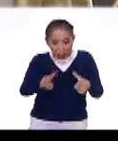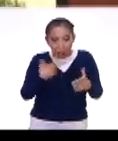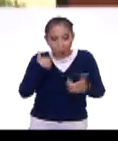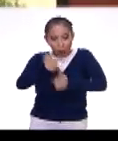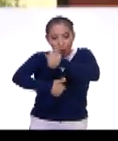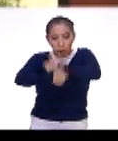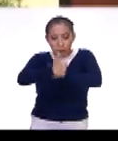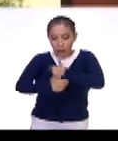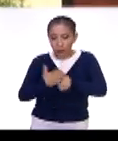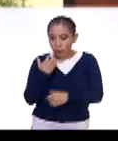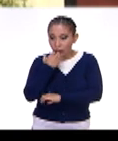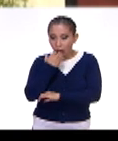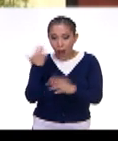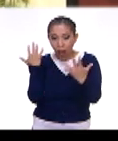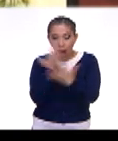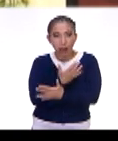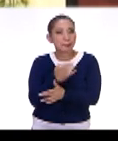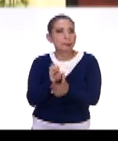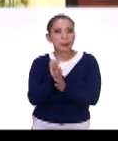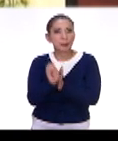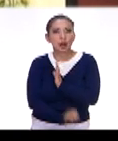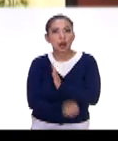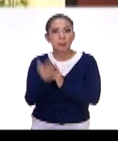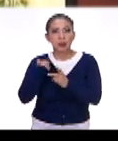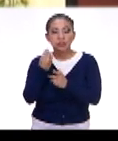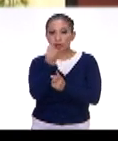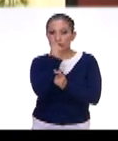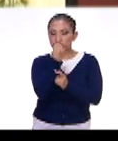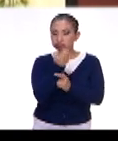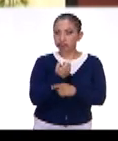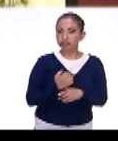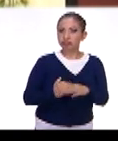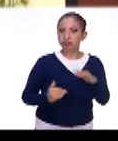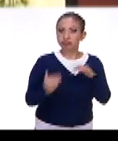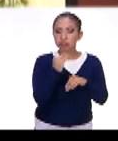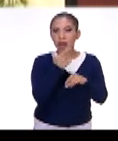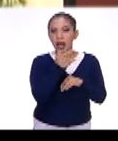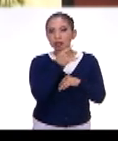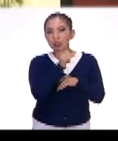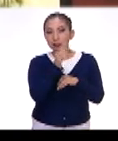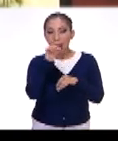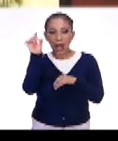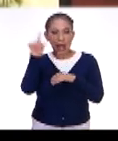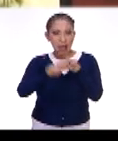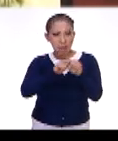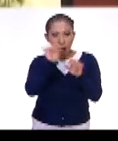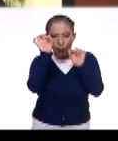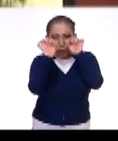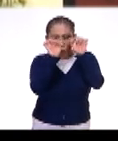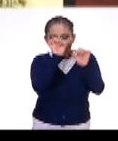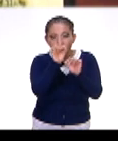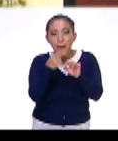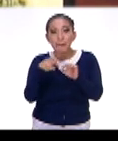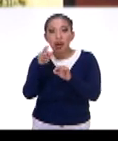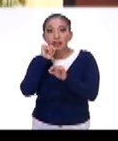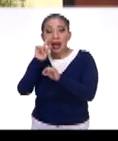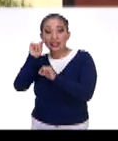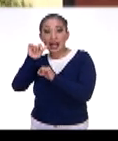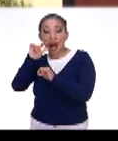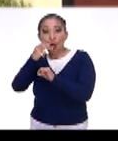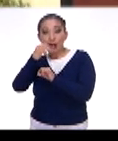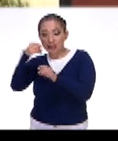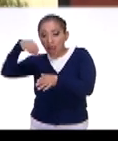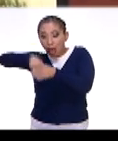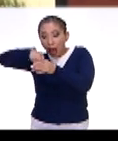concursando entre gastronomía con insectos, pero por ejemplo había un tlacuache